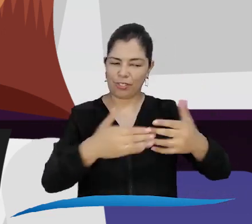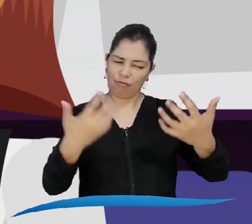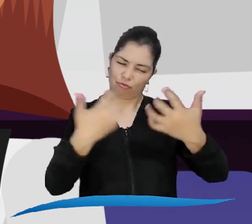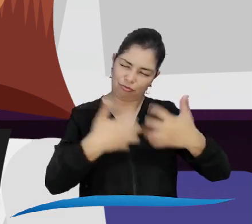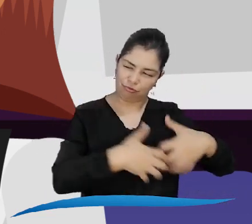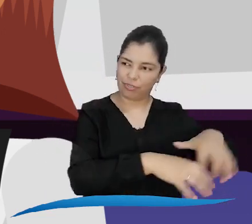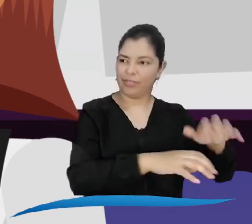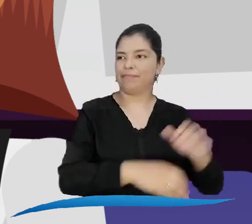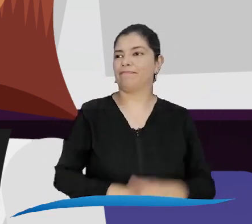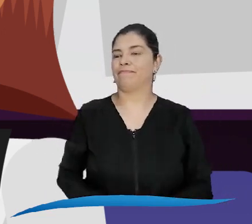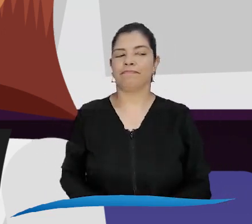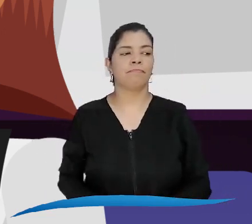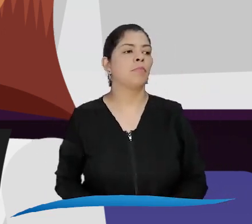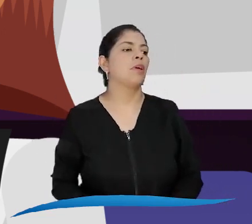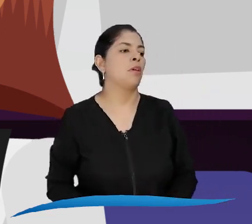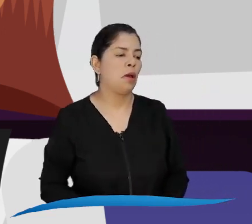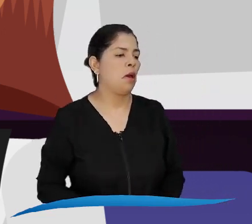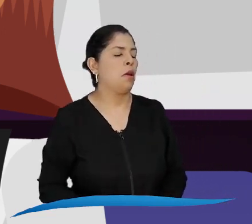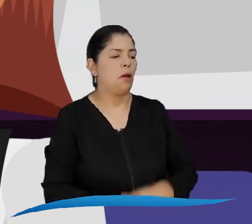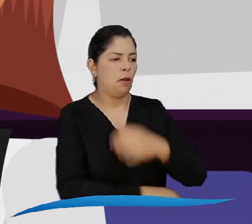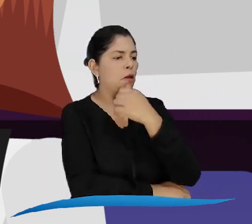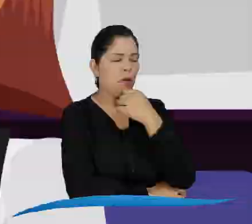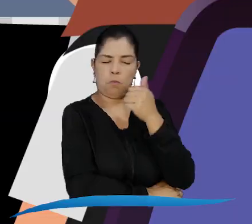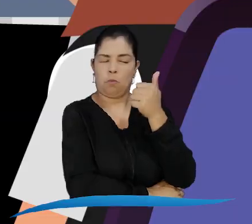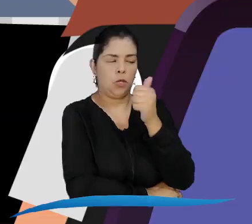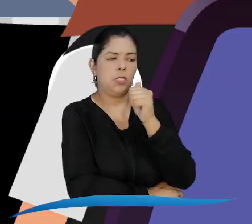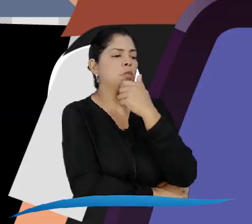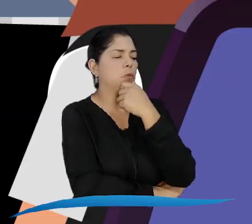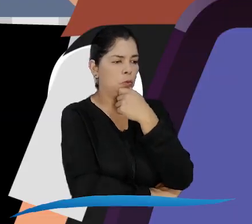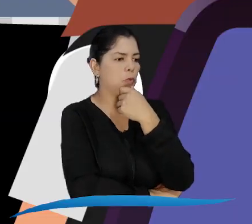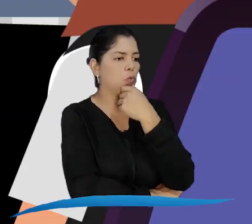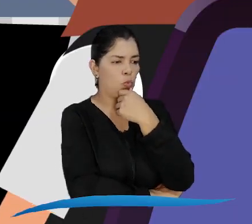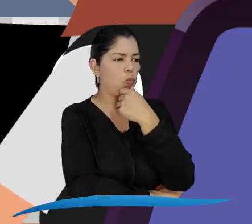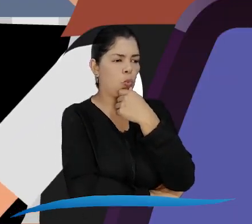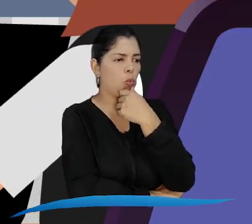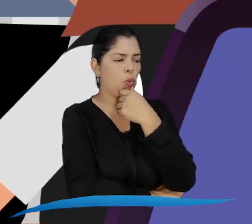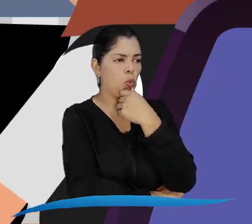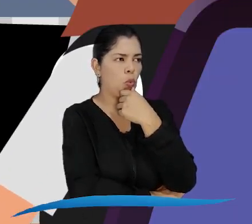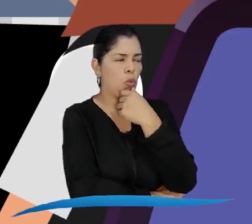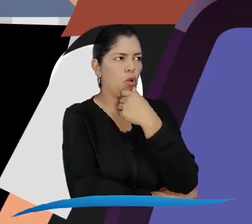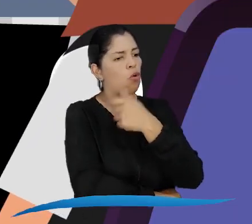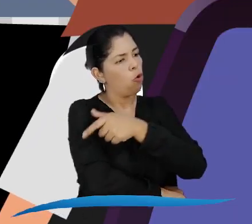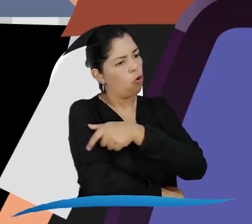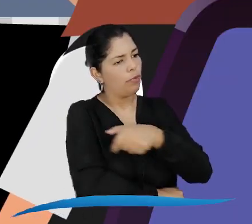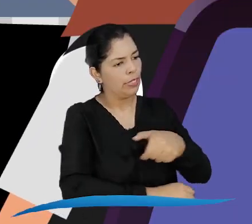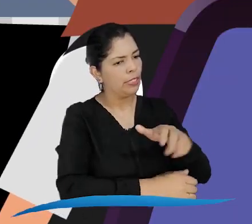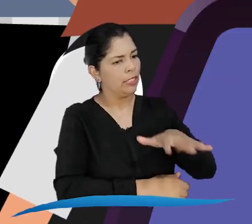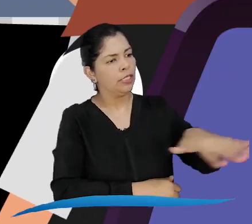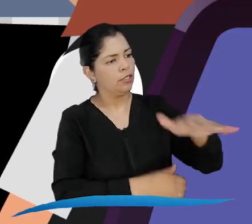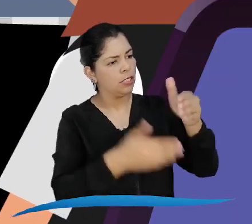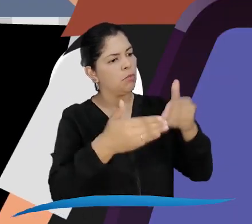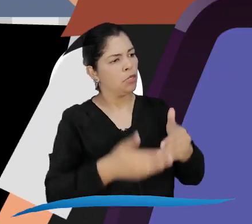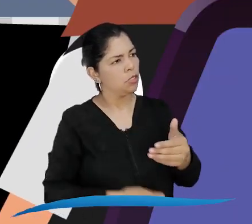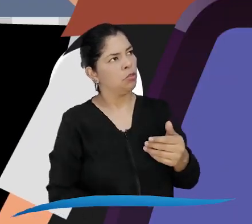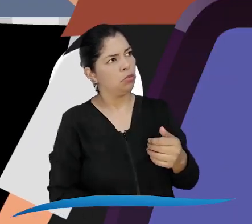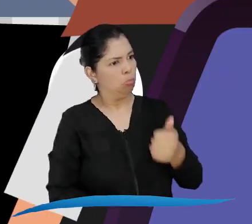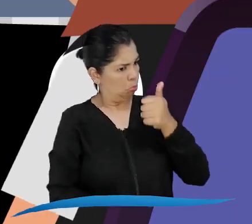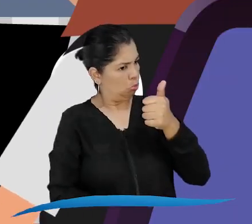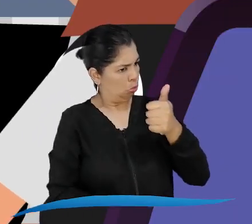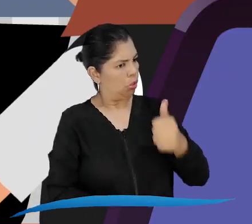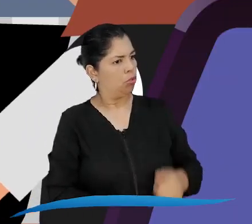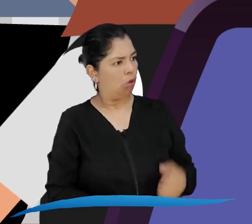operatividad del Sistema Nacional de Discapacidad. Sí, buenísimo, buenísimo. Yo entiendo que lo de los comités